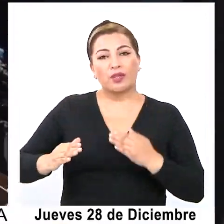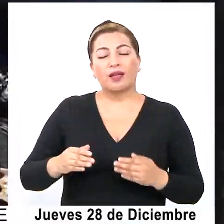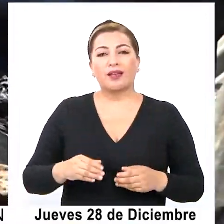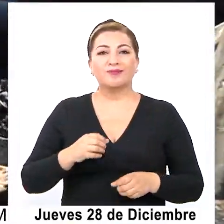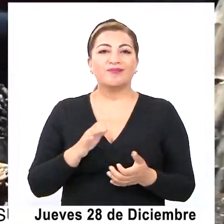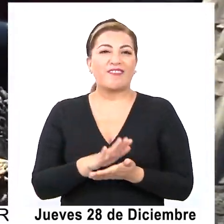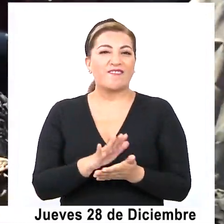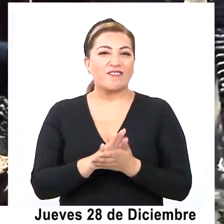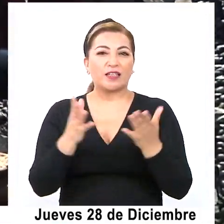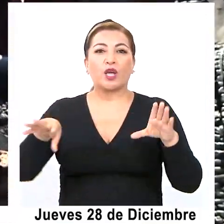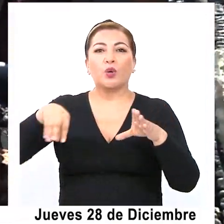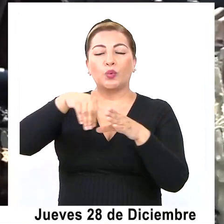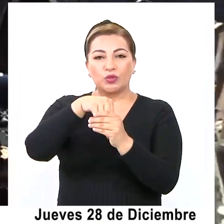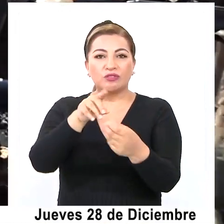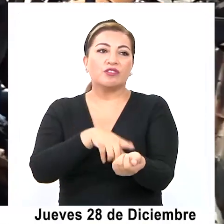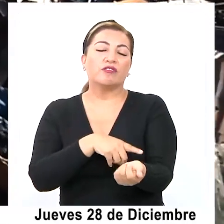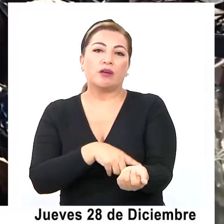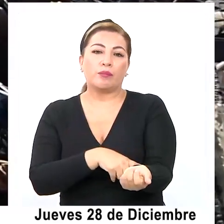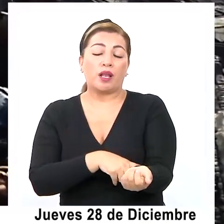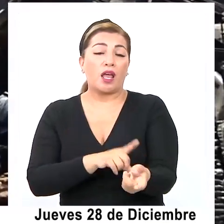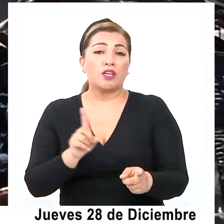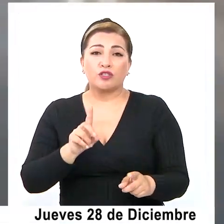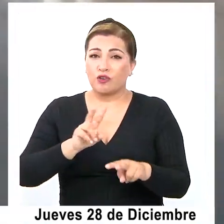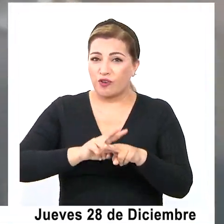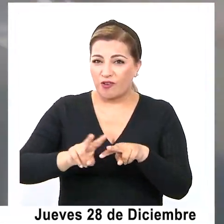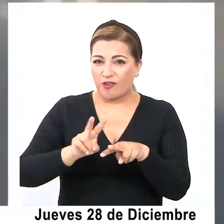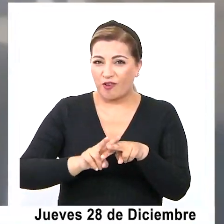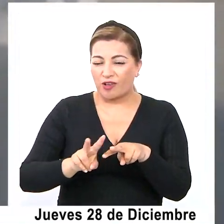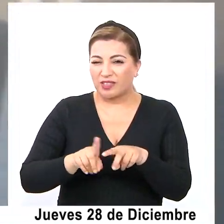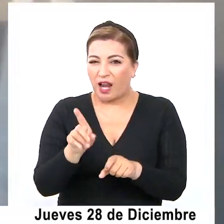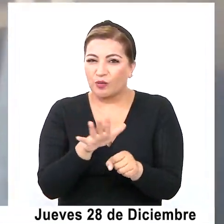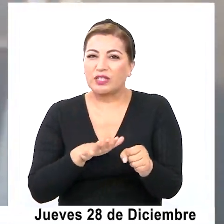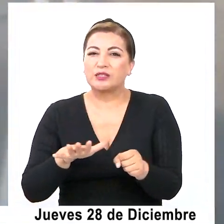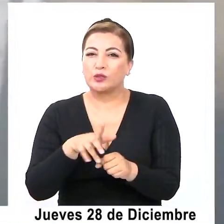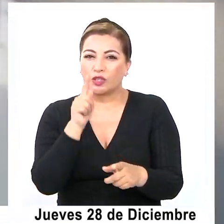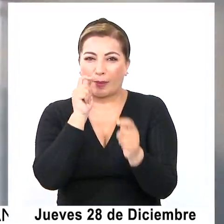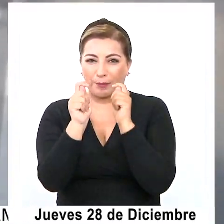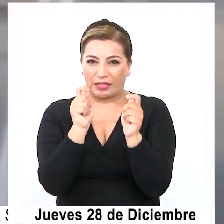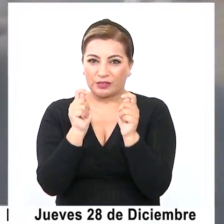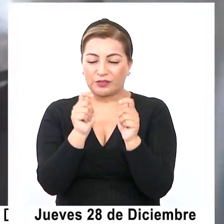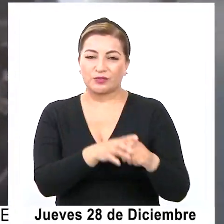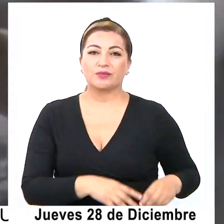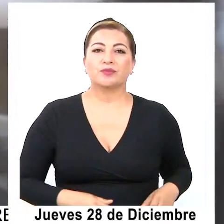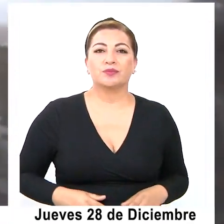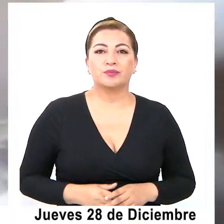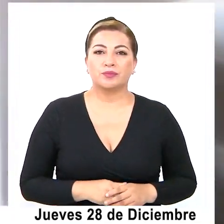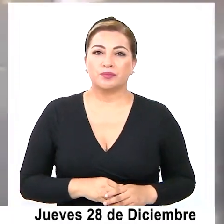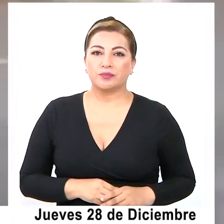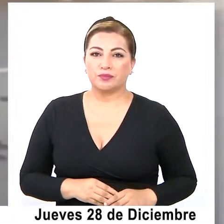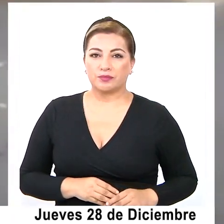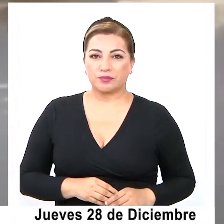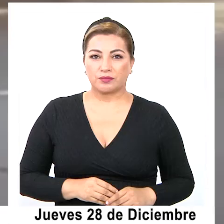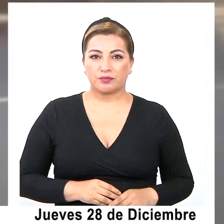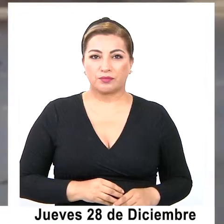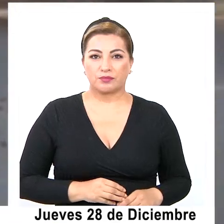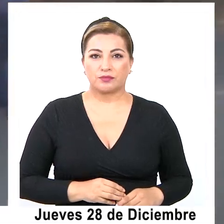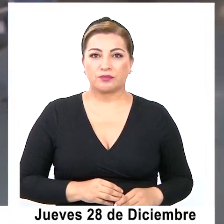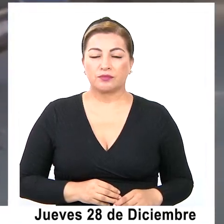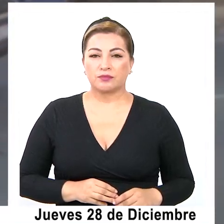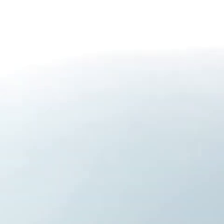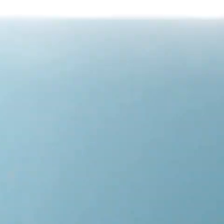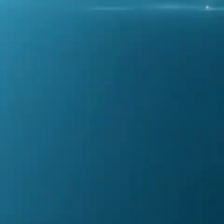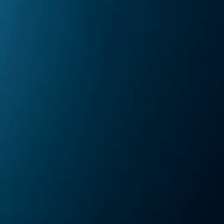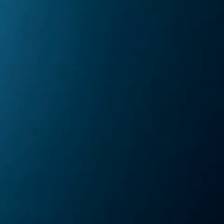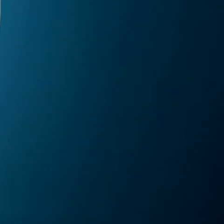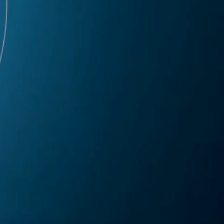unas fiestas en familia sin ser protagonistas de situaciones de peligro. Es el que está grabando las imágenes para decir, el juez,